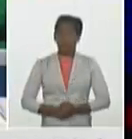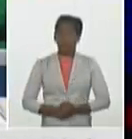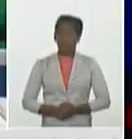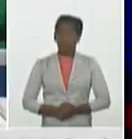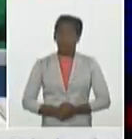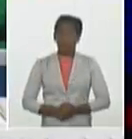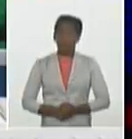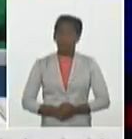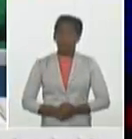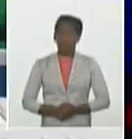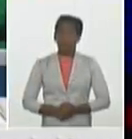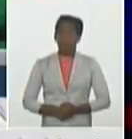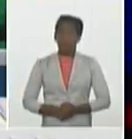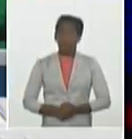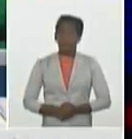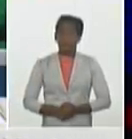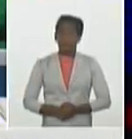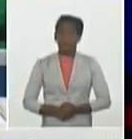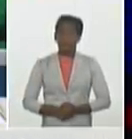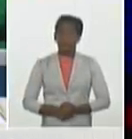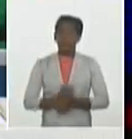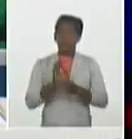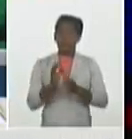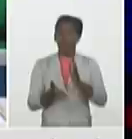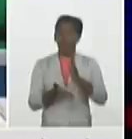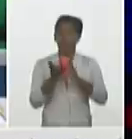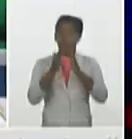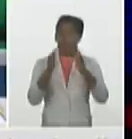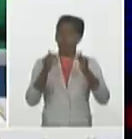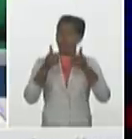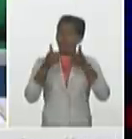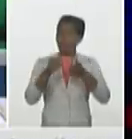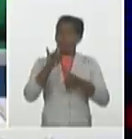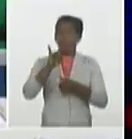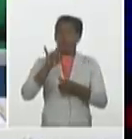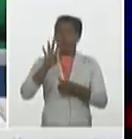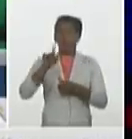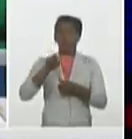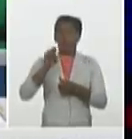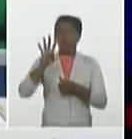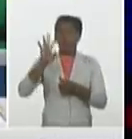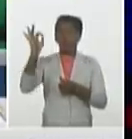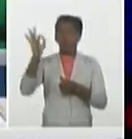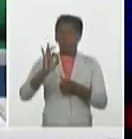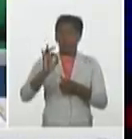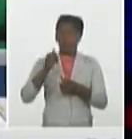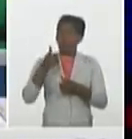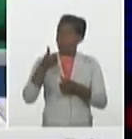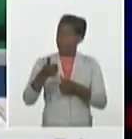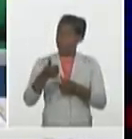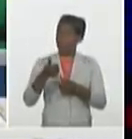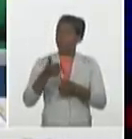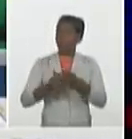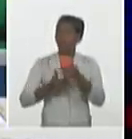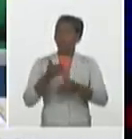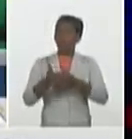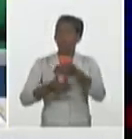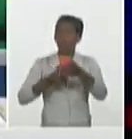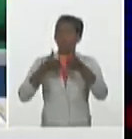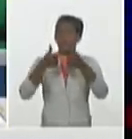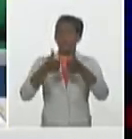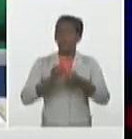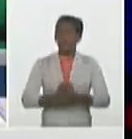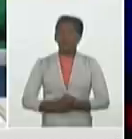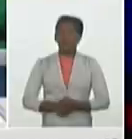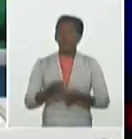Se ha recuperado el 94,4% de todos los diagnosticados y de los casos diagnosticados